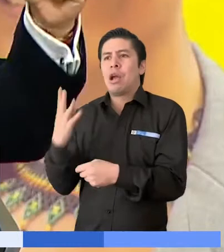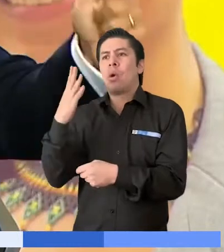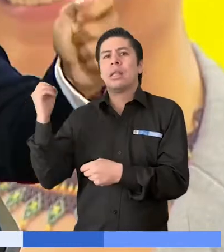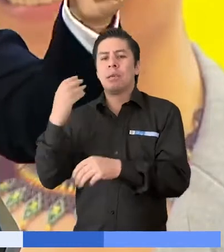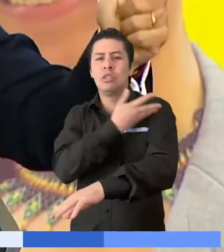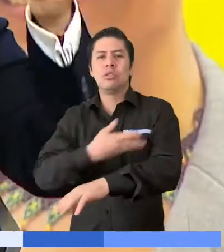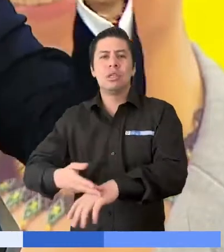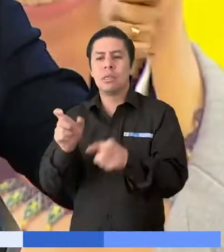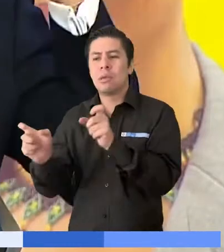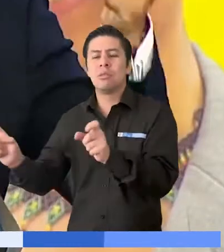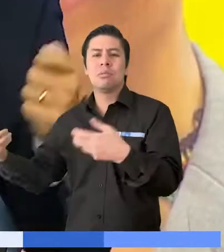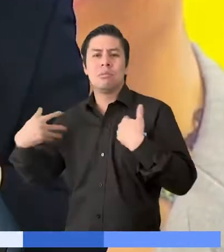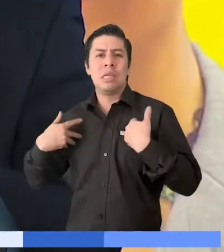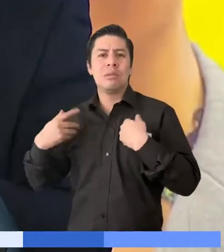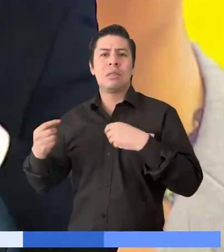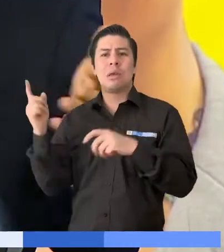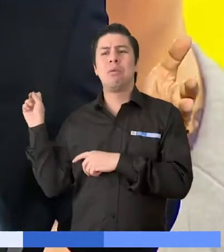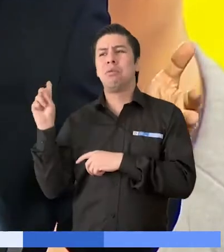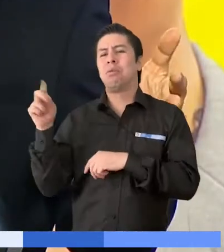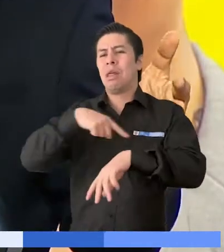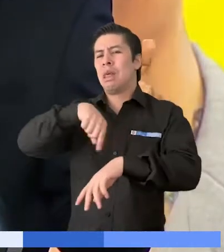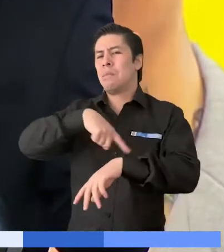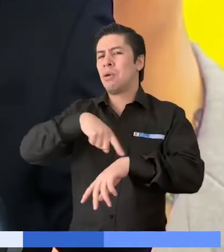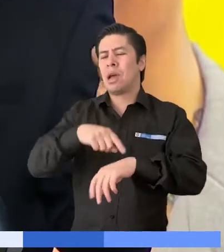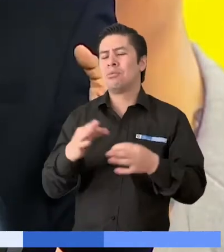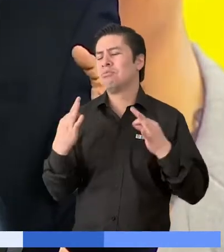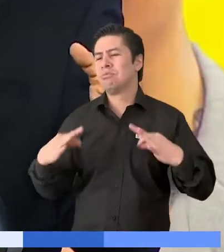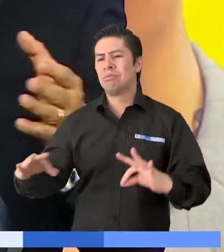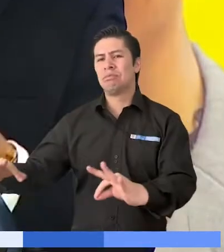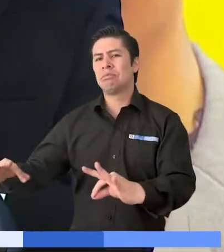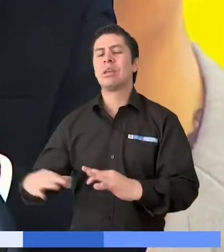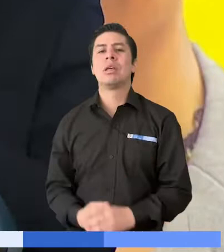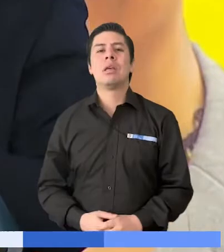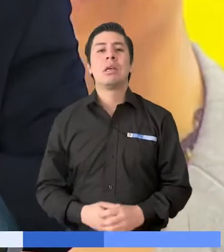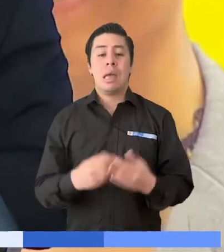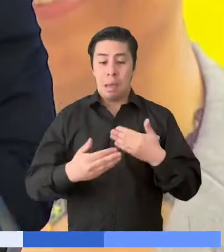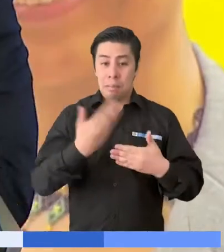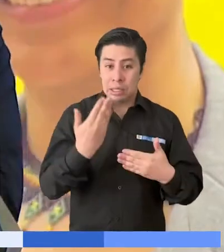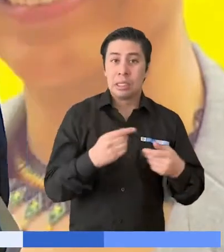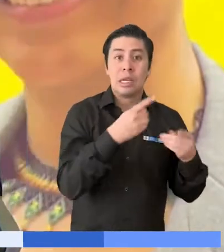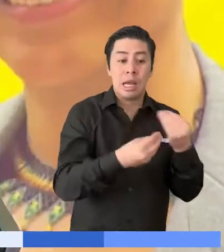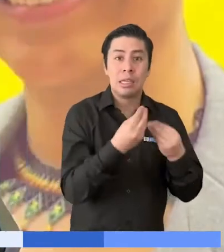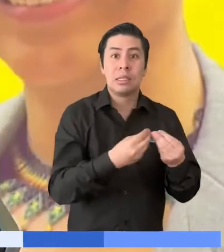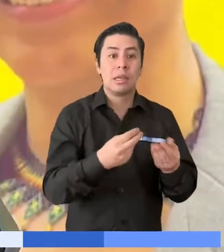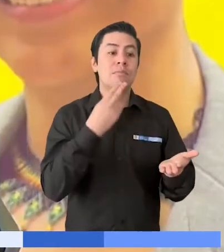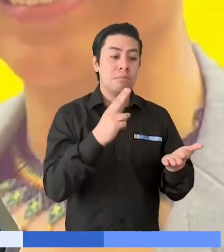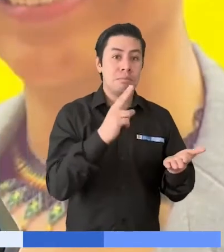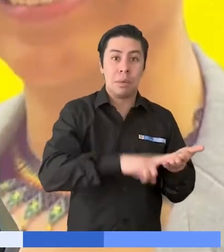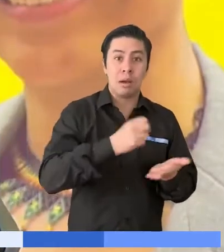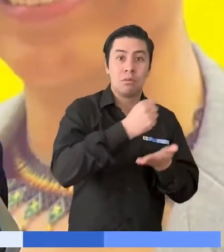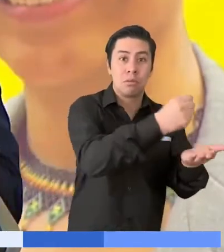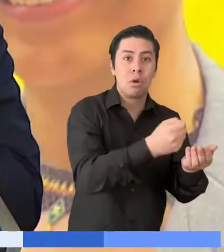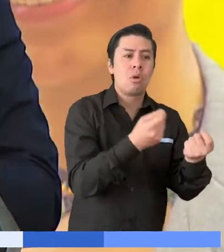reparaciones de a 40 millones de pesos por víctima que nos puede tardar décadas enteras, empezar a hacer un pago por emolumentos